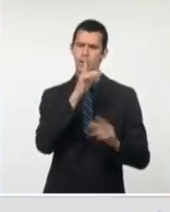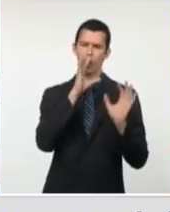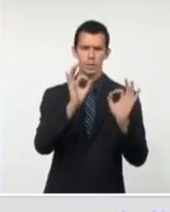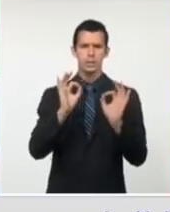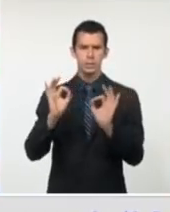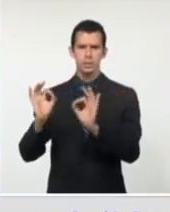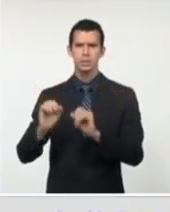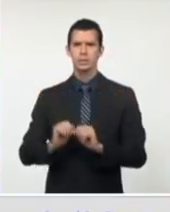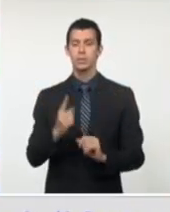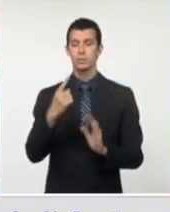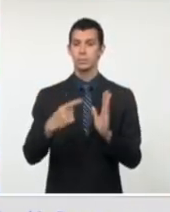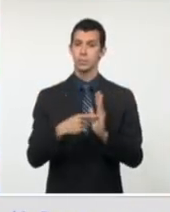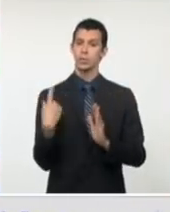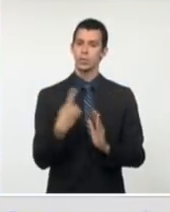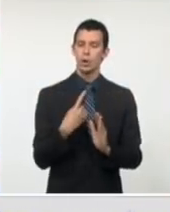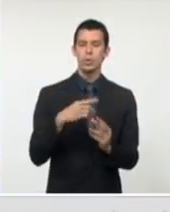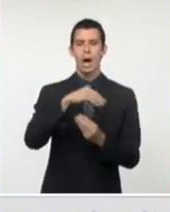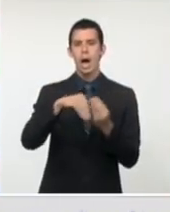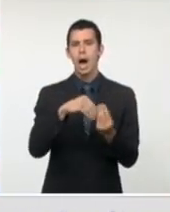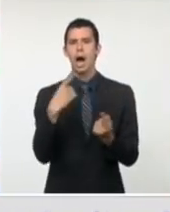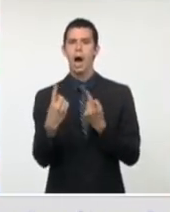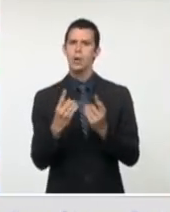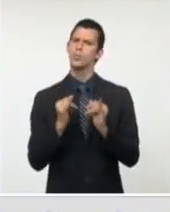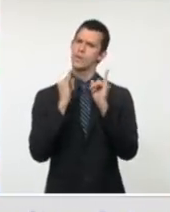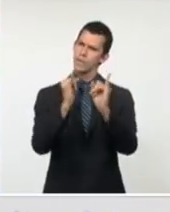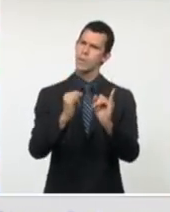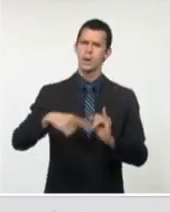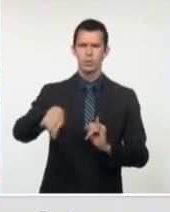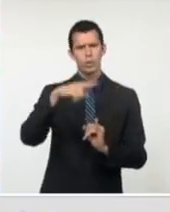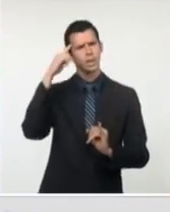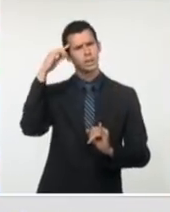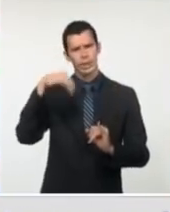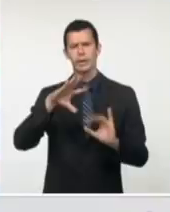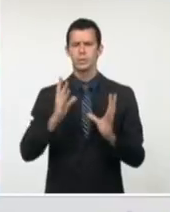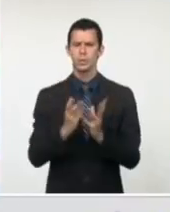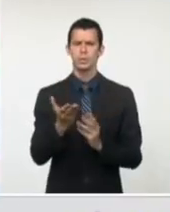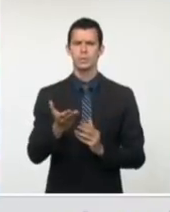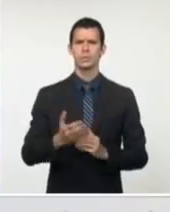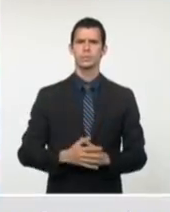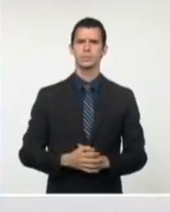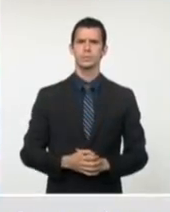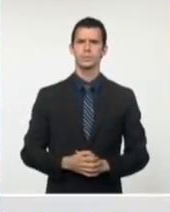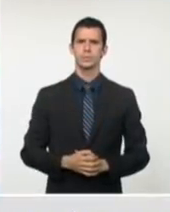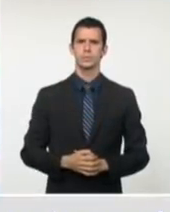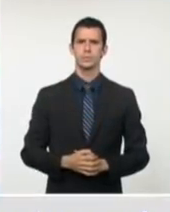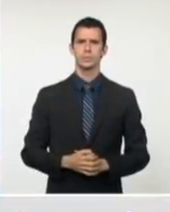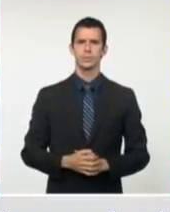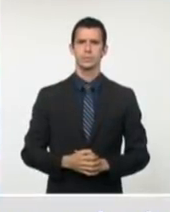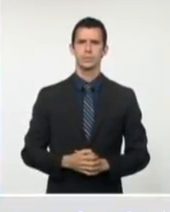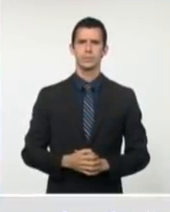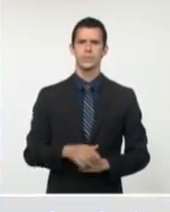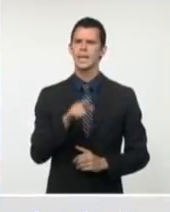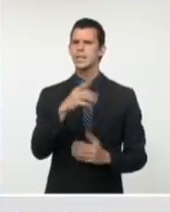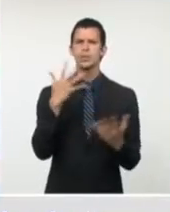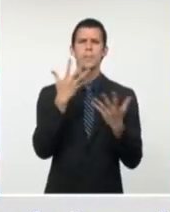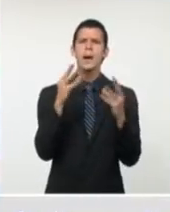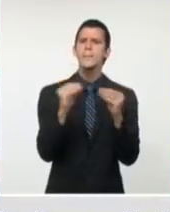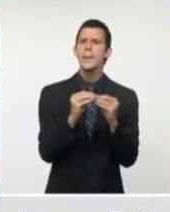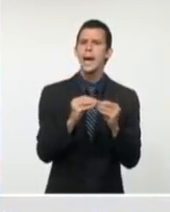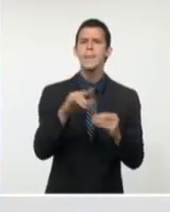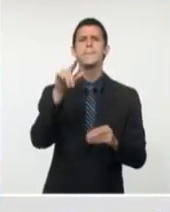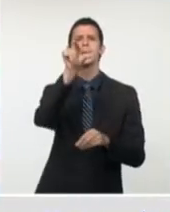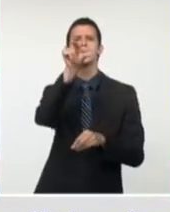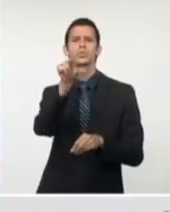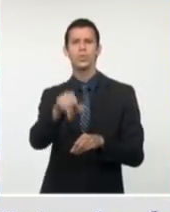población. Esta es la información que tenemos que dar, que se va a profundizar un tanto más. Y en la medida